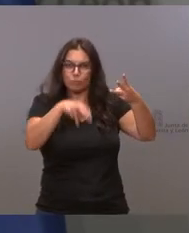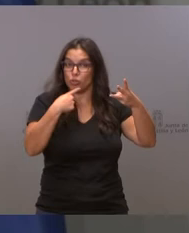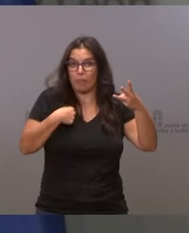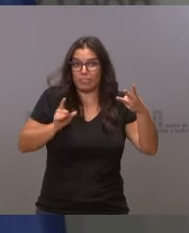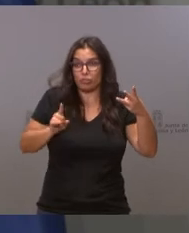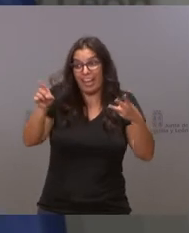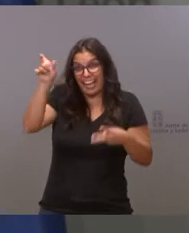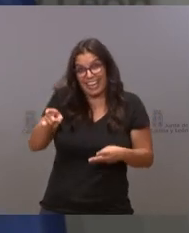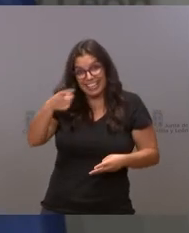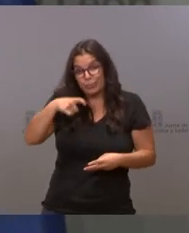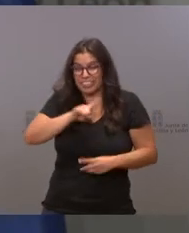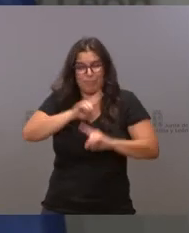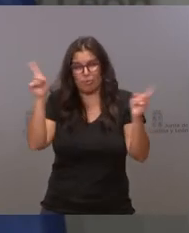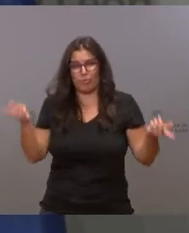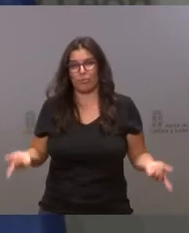tampoco lo sabe.